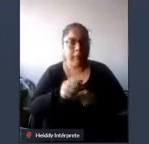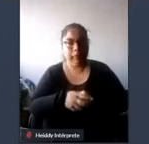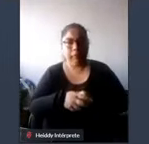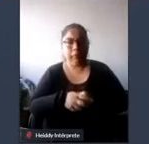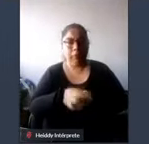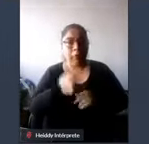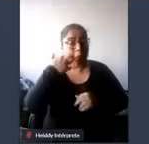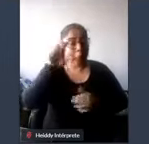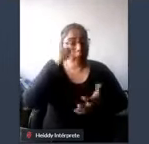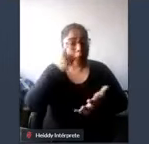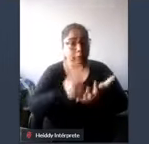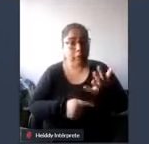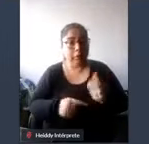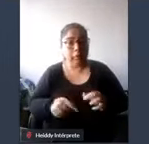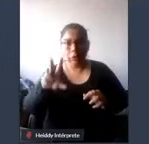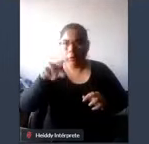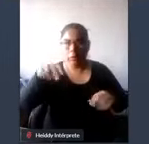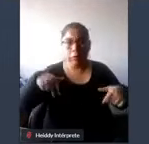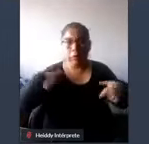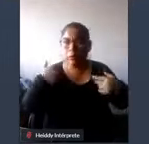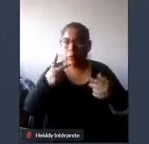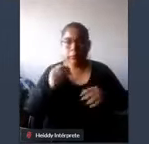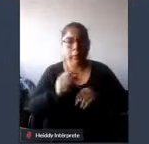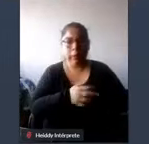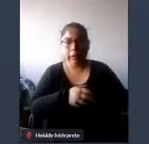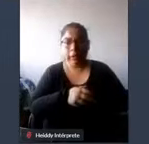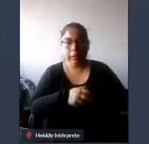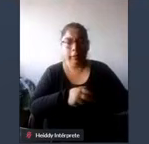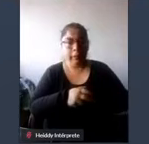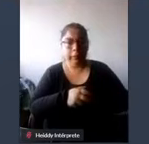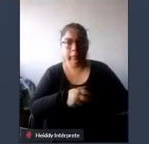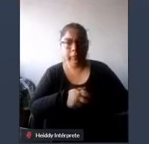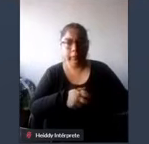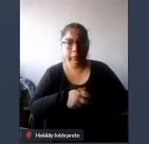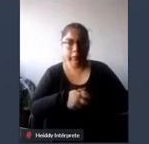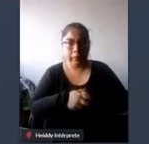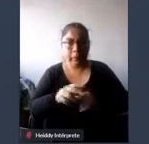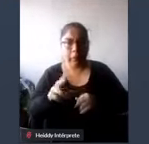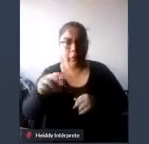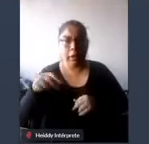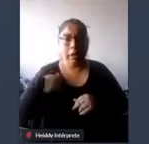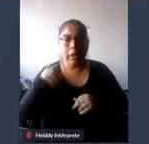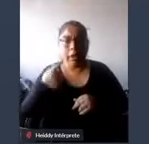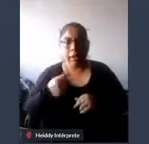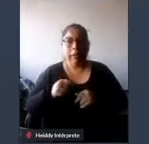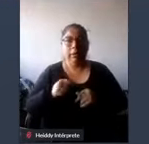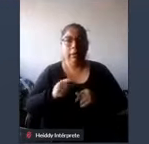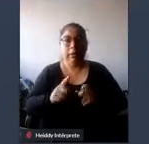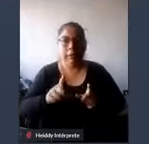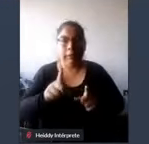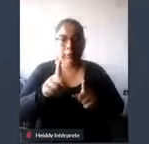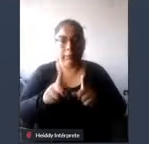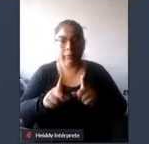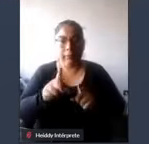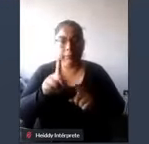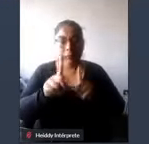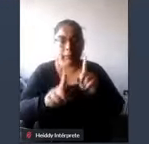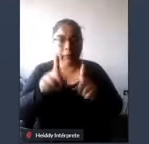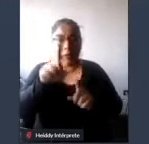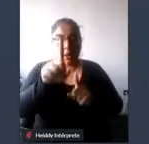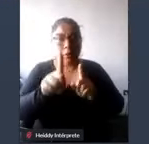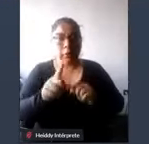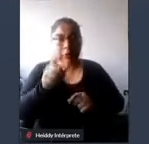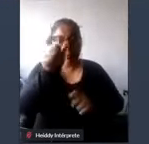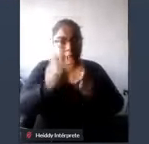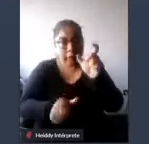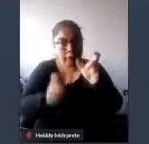tanto, no están a la disposición de la mayor parte de